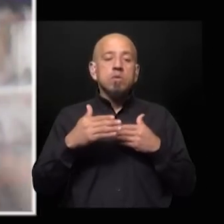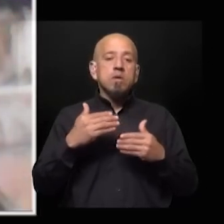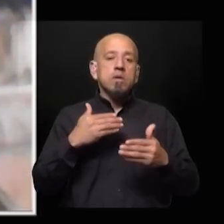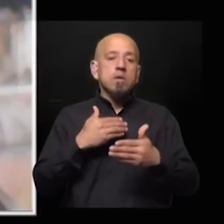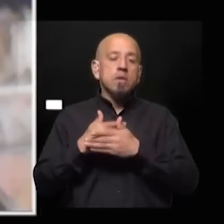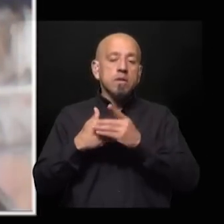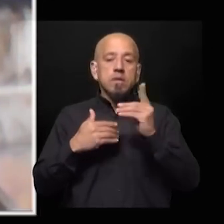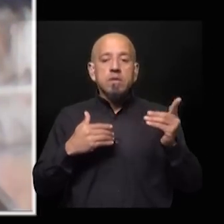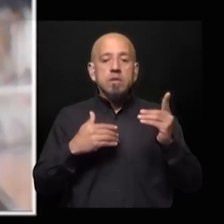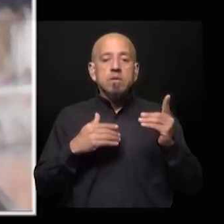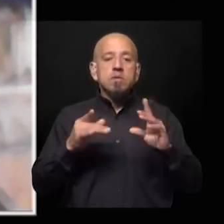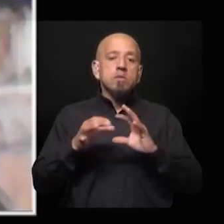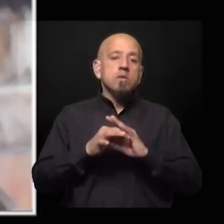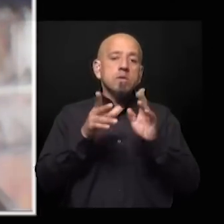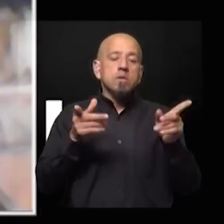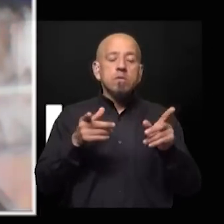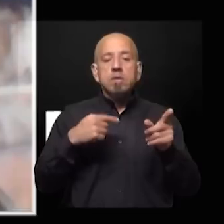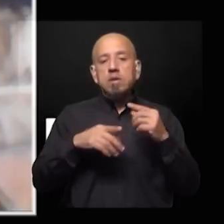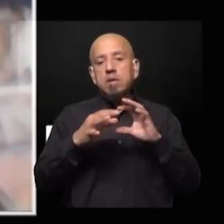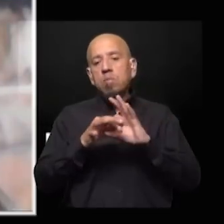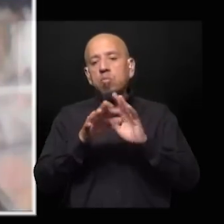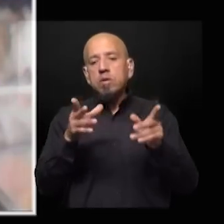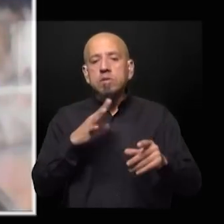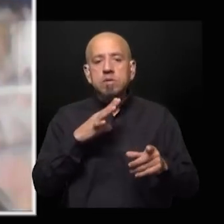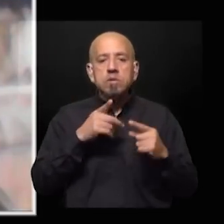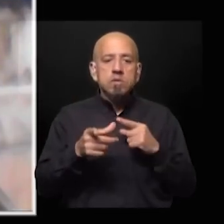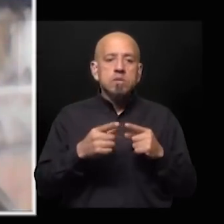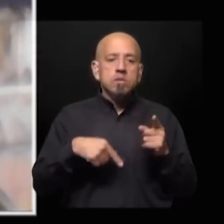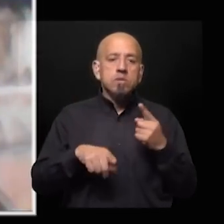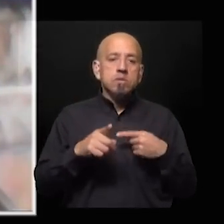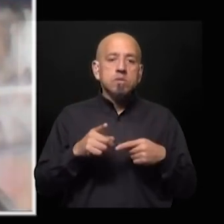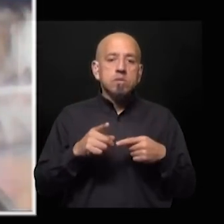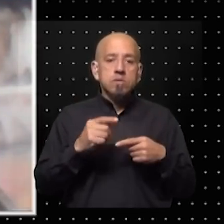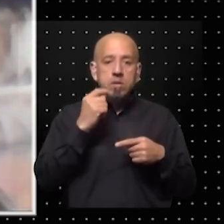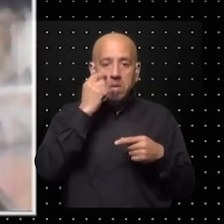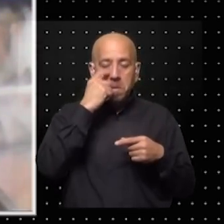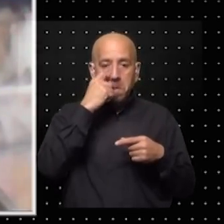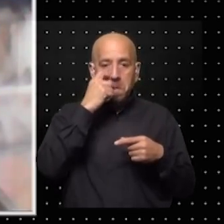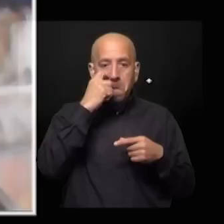de libertades de democracia de que no te iba a reprimir etcétera